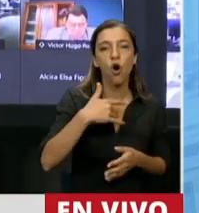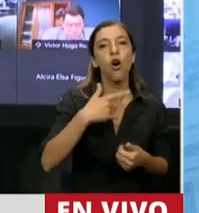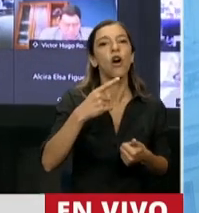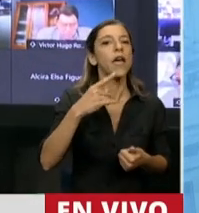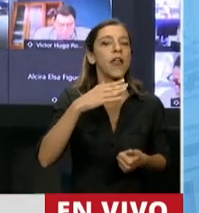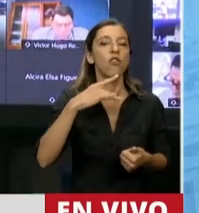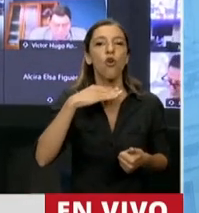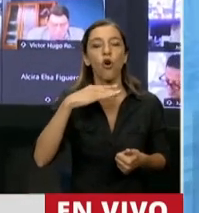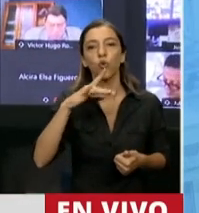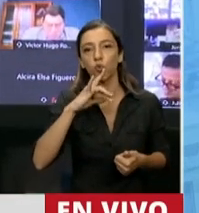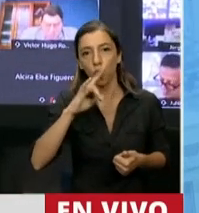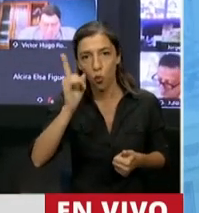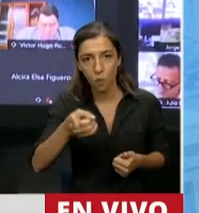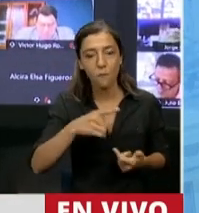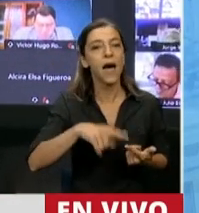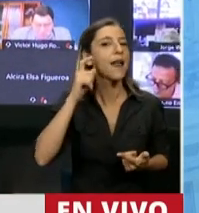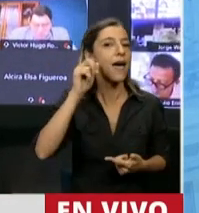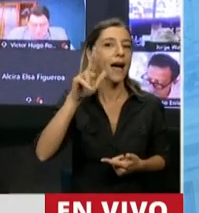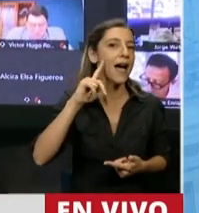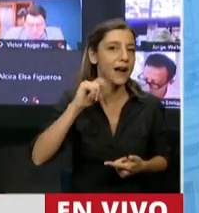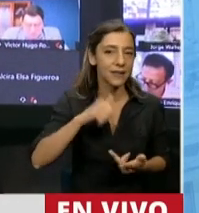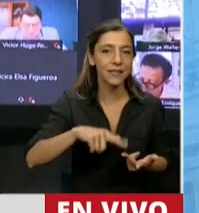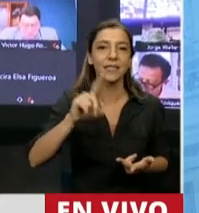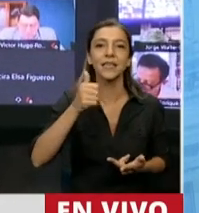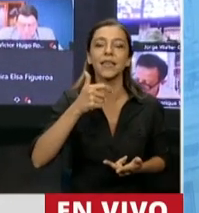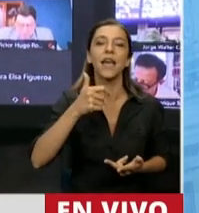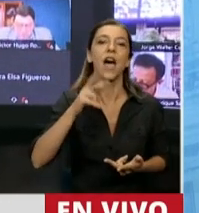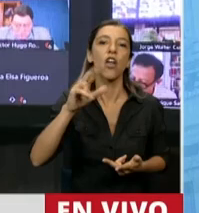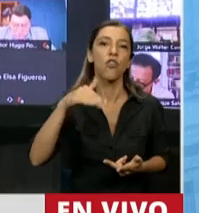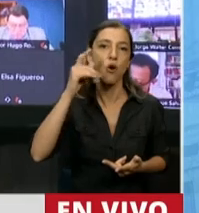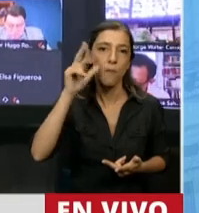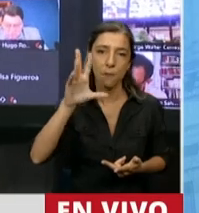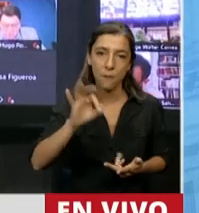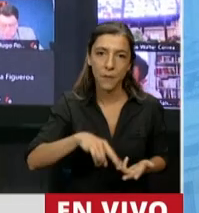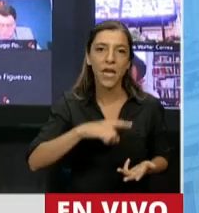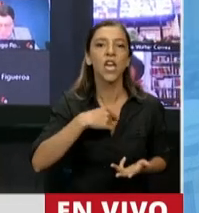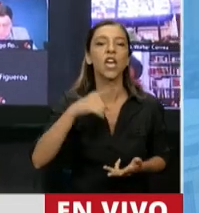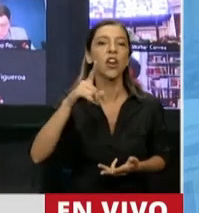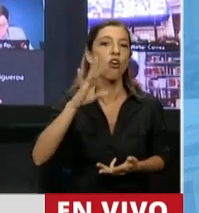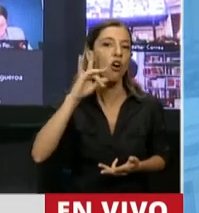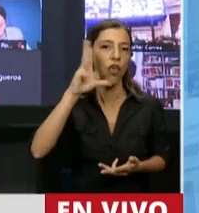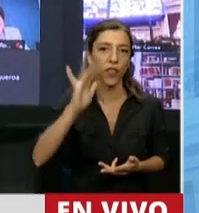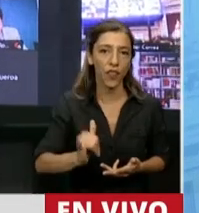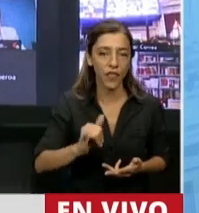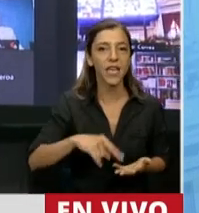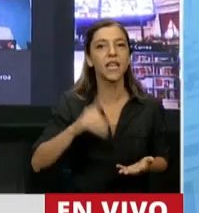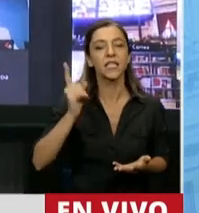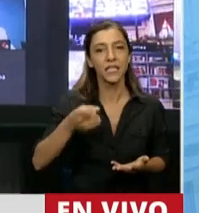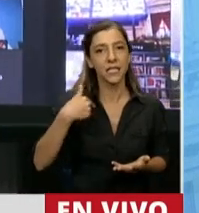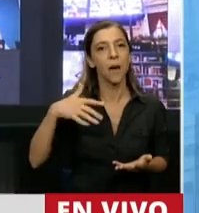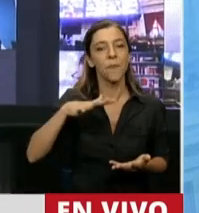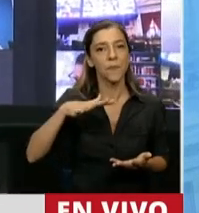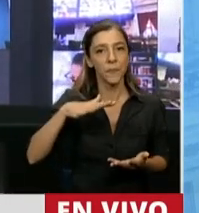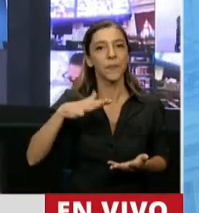Luis Gerván de Tucumán, César García de Castelar, Elisa Romero de Lomas de Zamora, Lidio Díaz y Primitivamente desde Díaz de Ingeniero